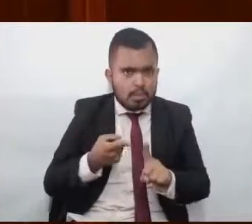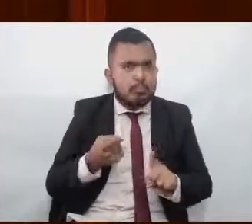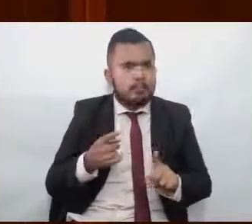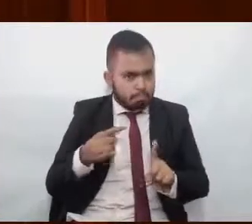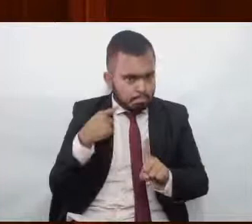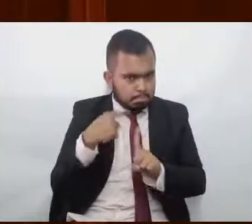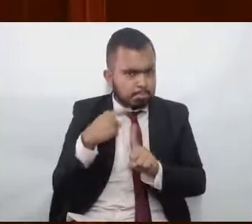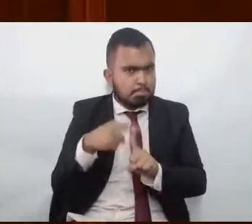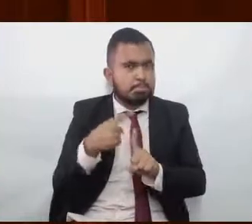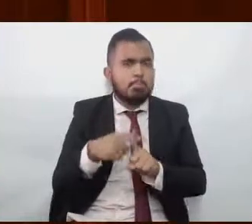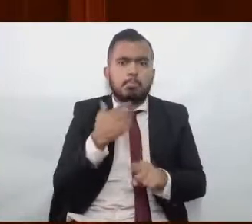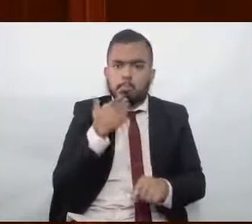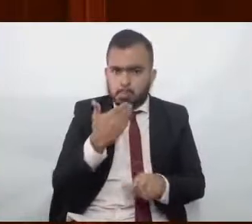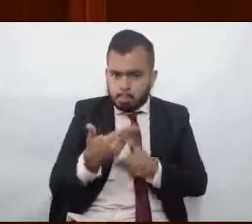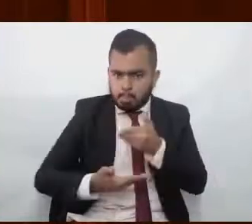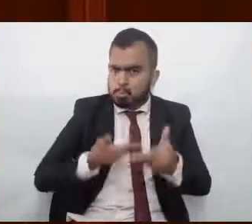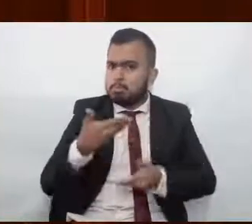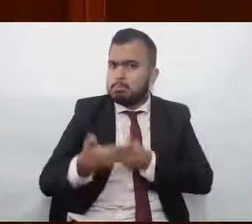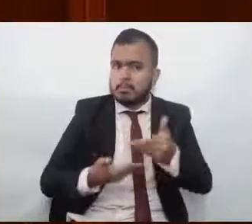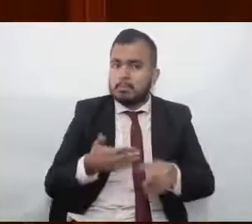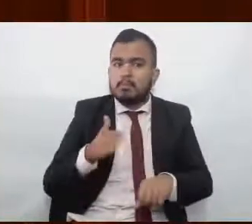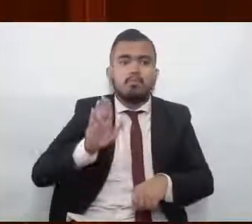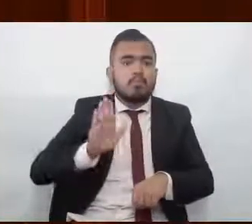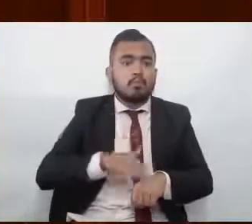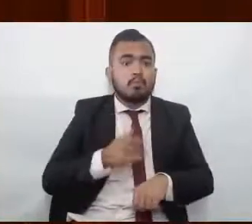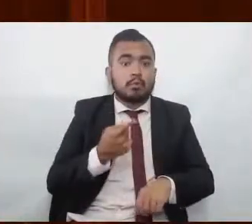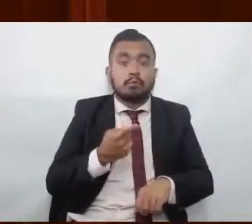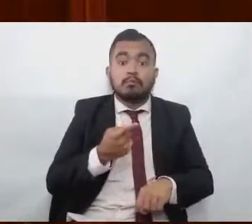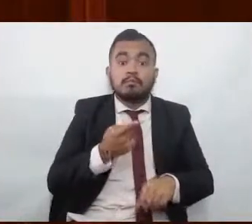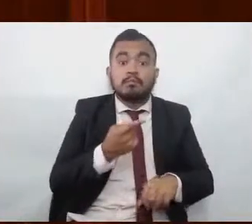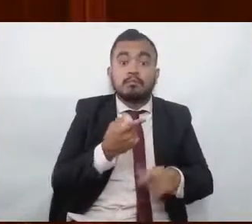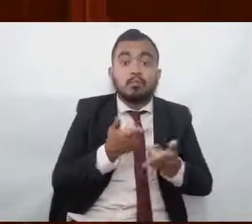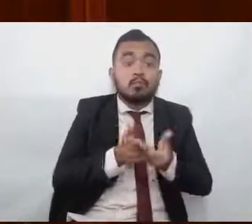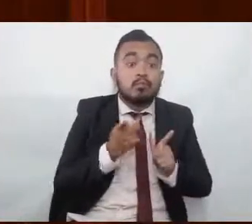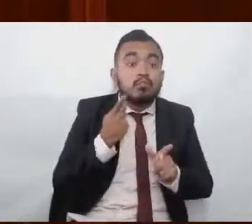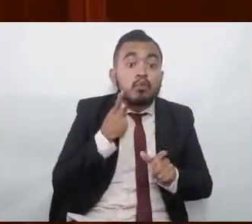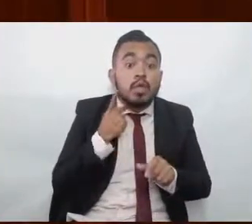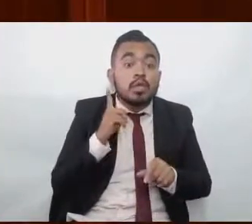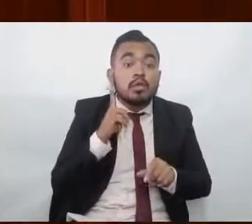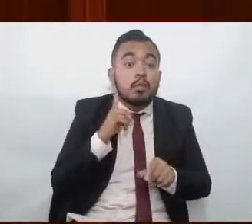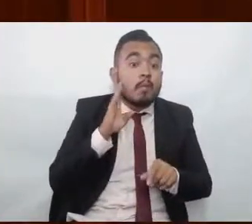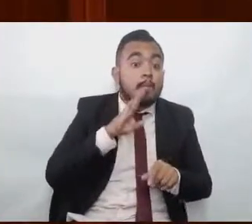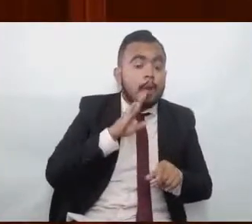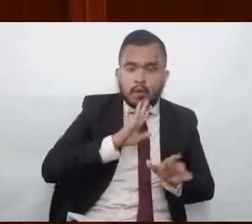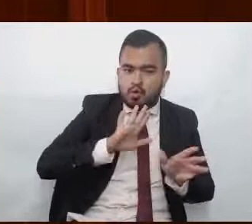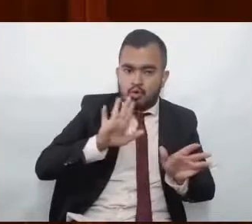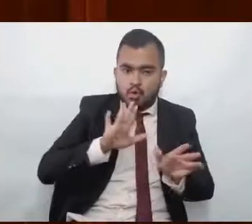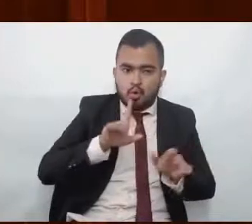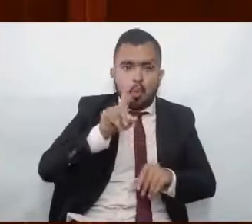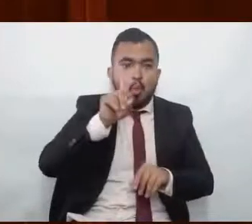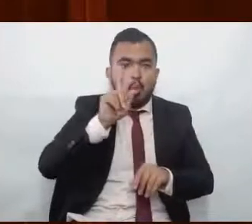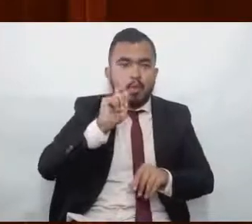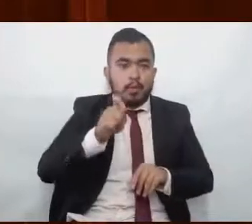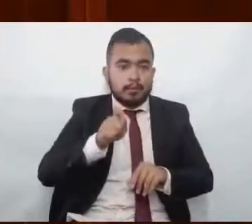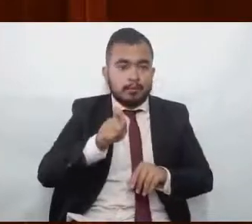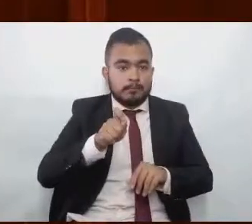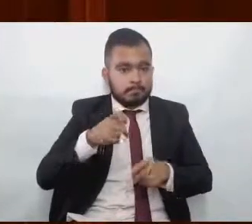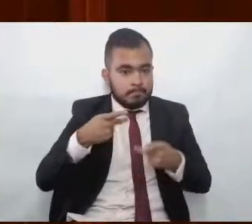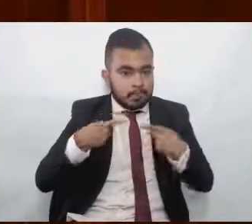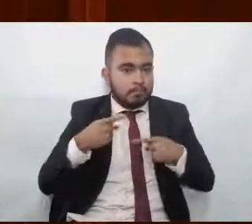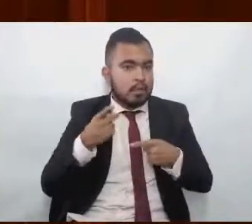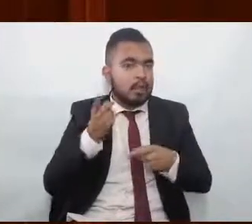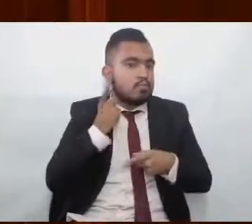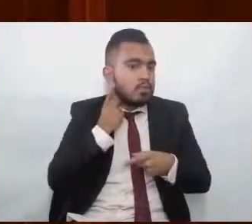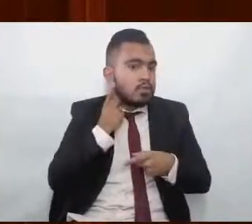no se trata de afectar a ningún color en particular, se trata de que los representantes populares lleguen con toda la energía,